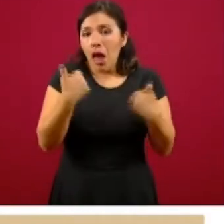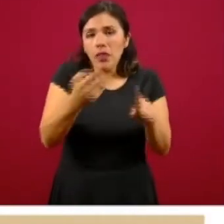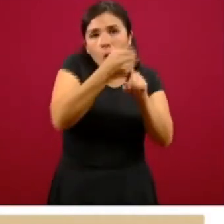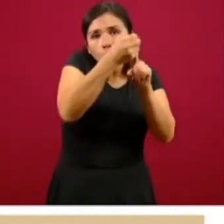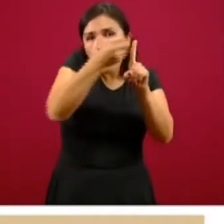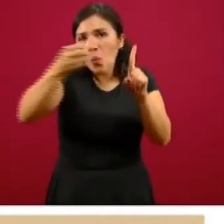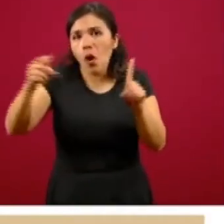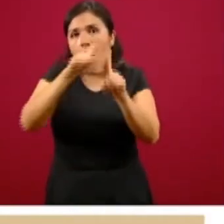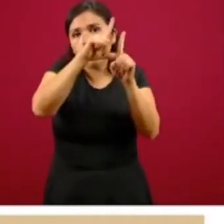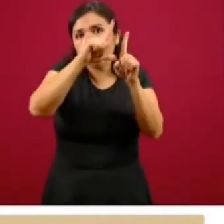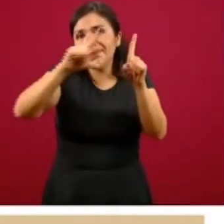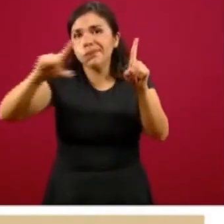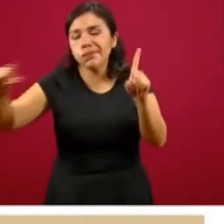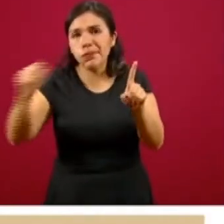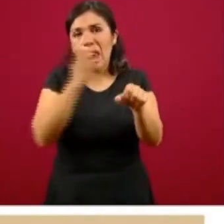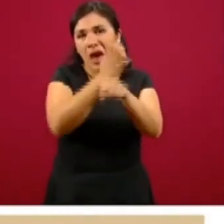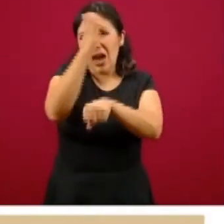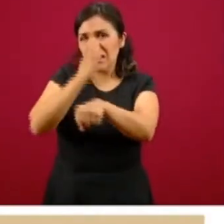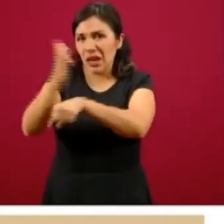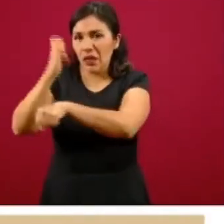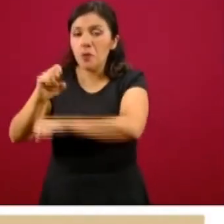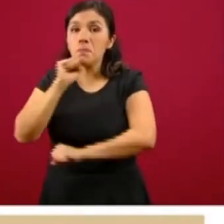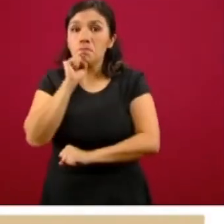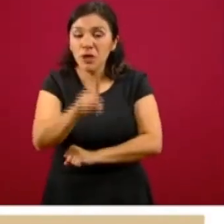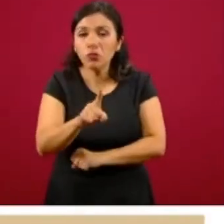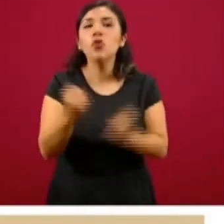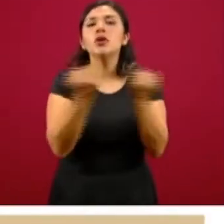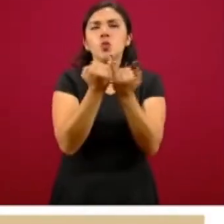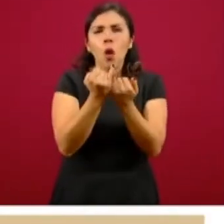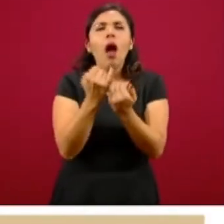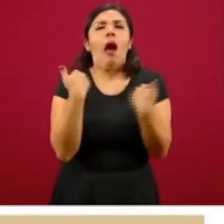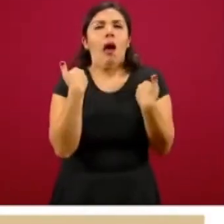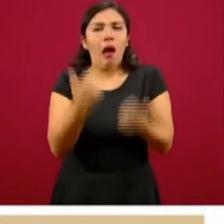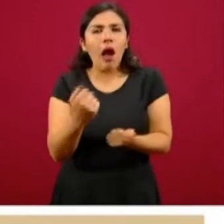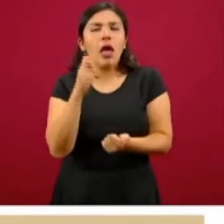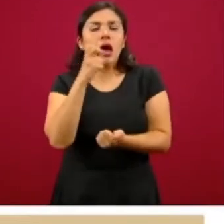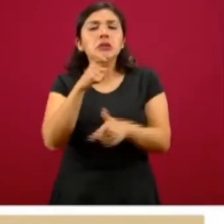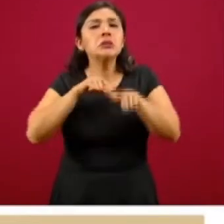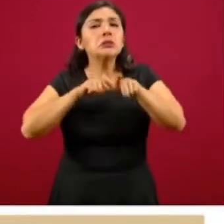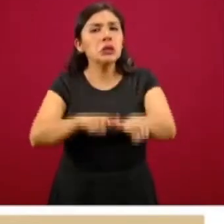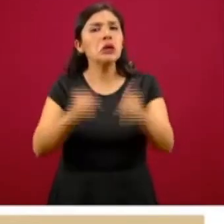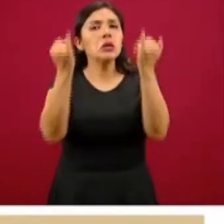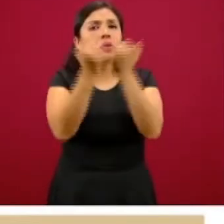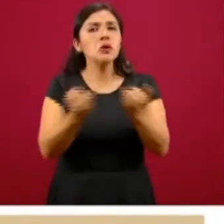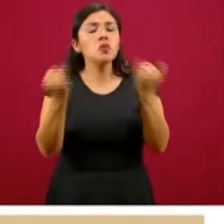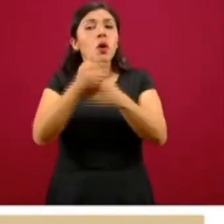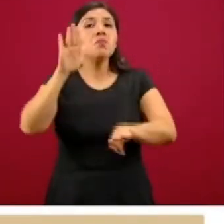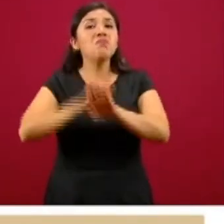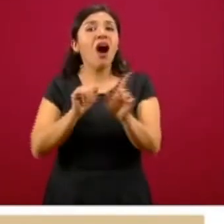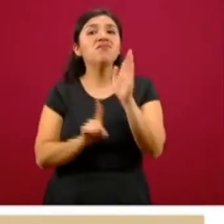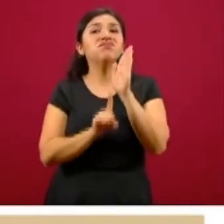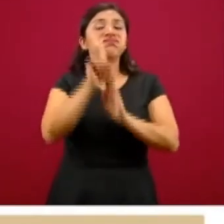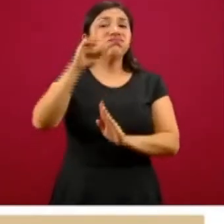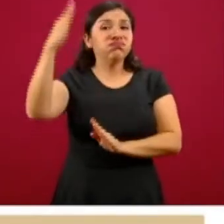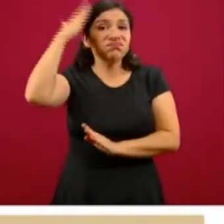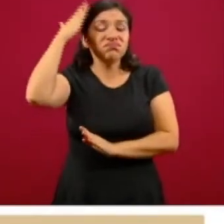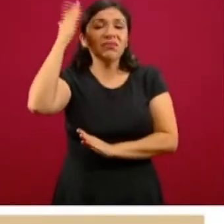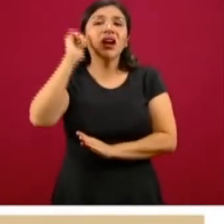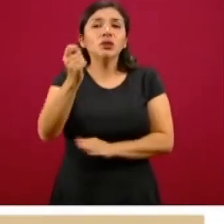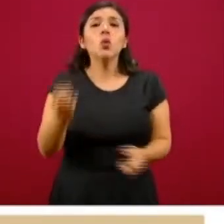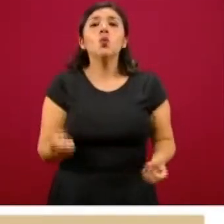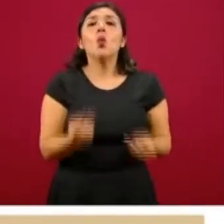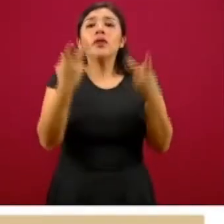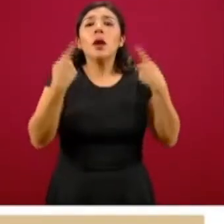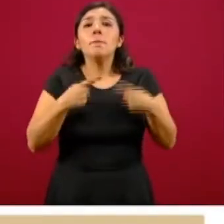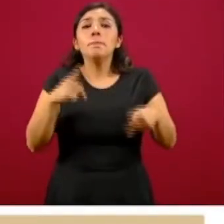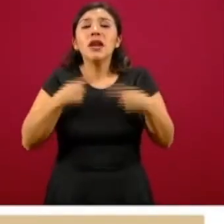orden descendente a estas entidades federativas e igual podemos notar que las que se han mantenido a la cabeza en el asunto de cantidad